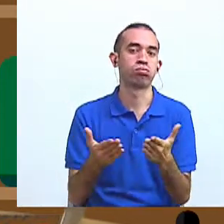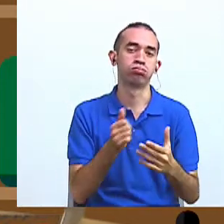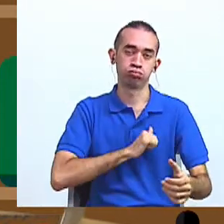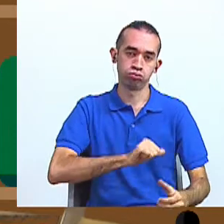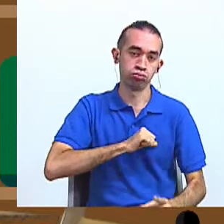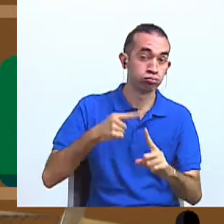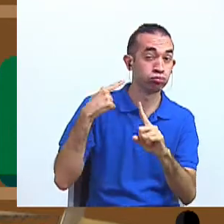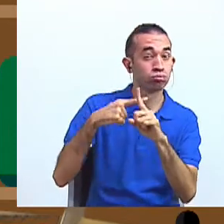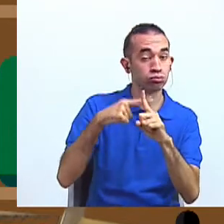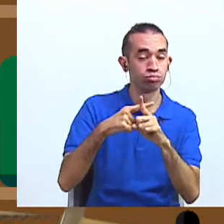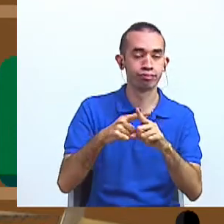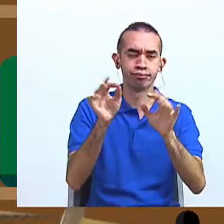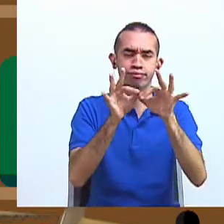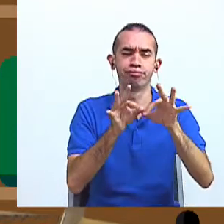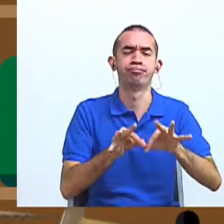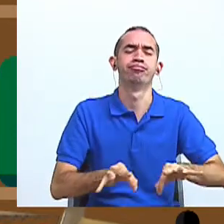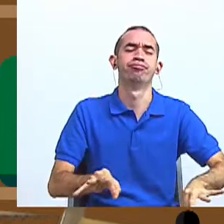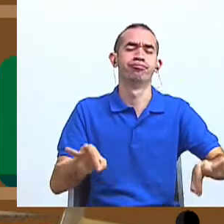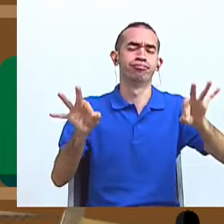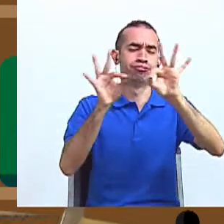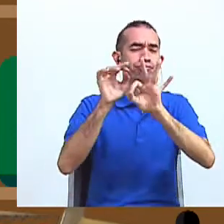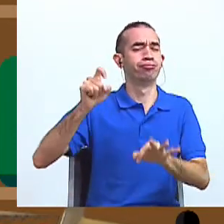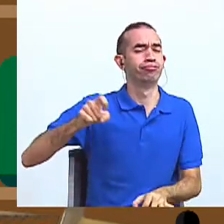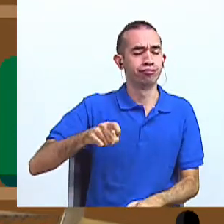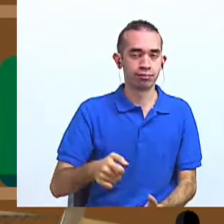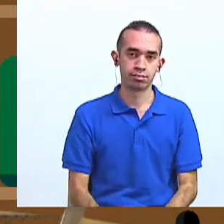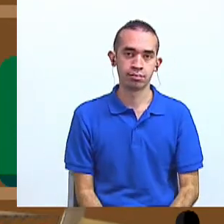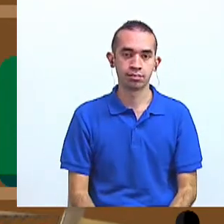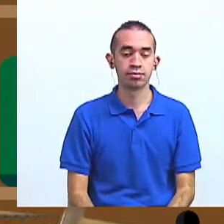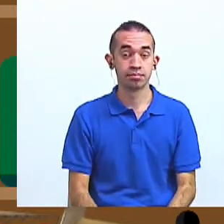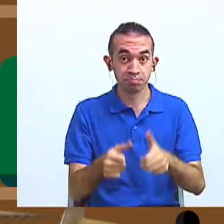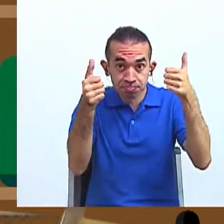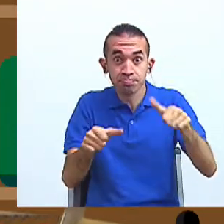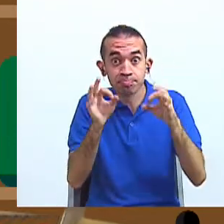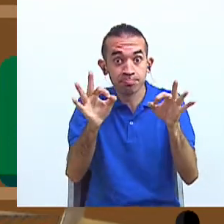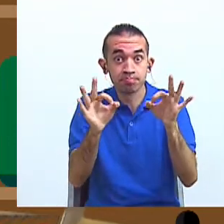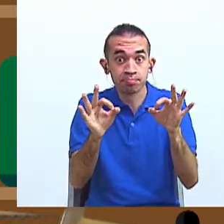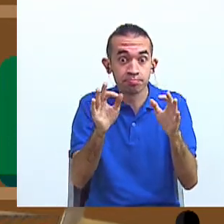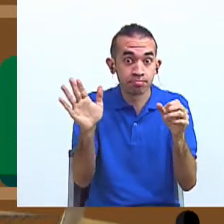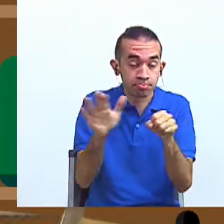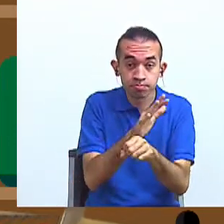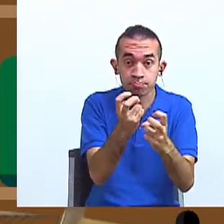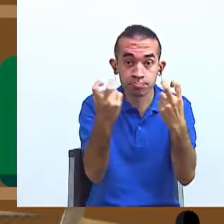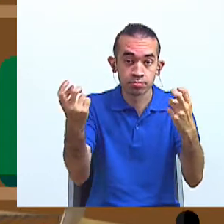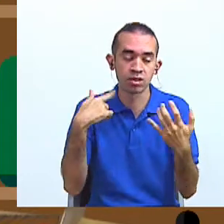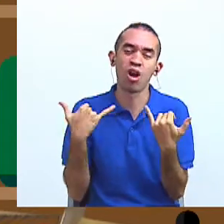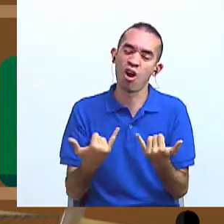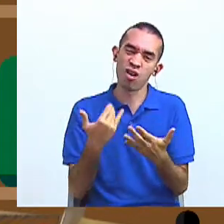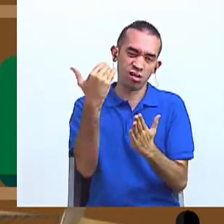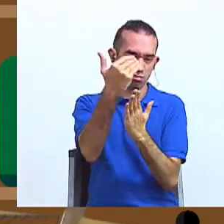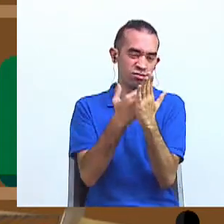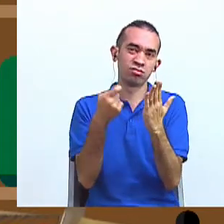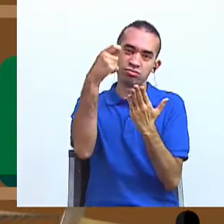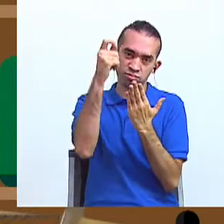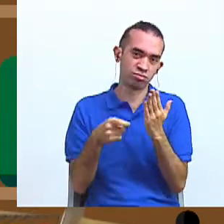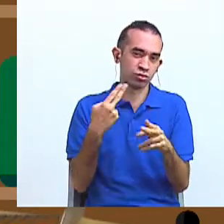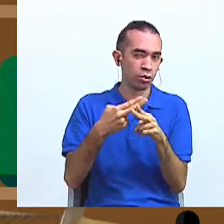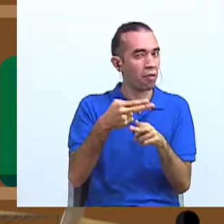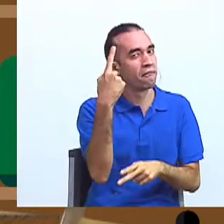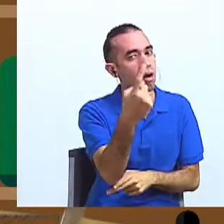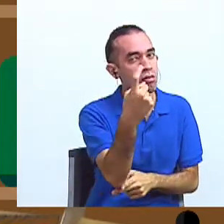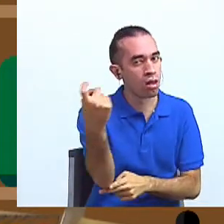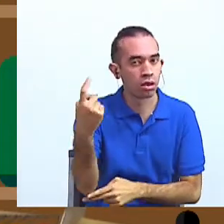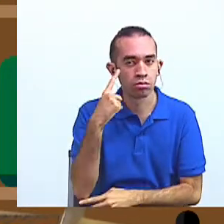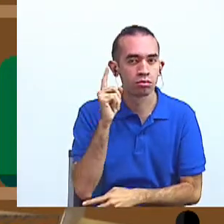indispensable. Sí, estamos de acuerdo. Perfecto. ¿Están todos? Voy a tener que pasar asistencia porque no veo a todos ahí.